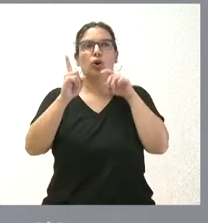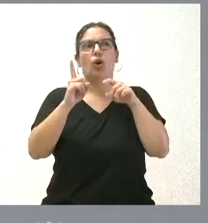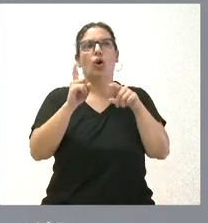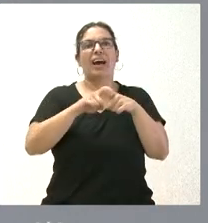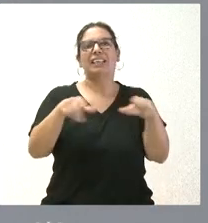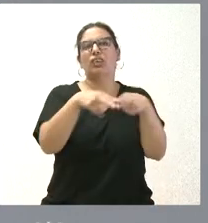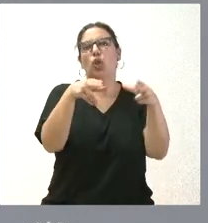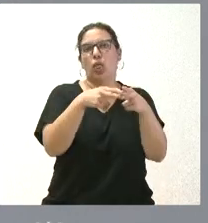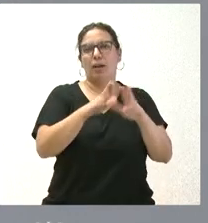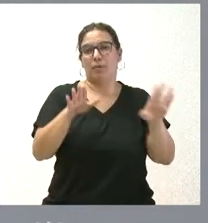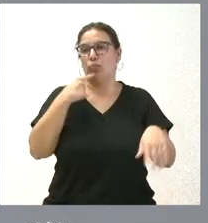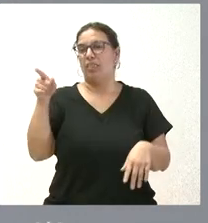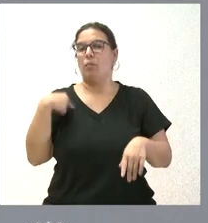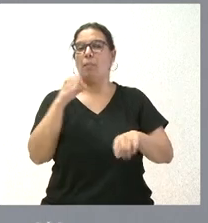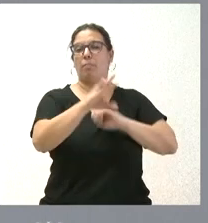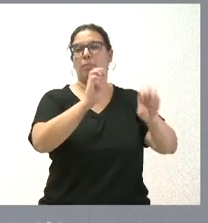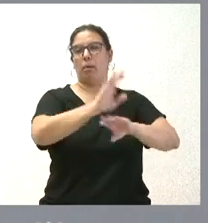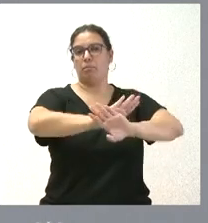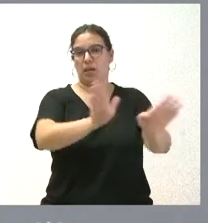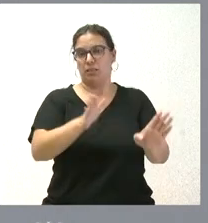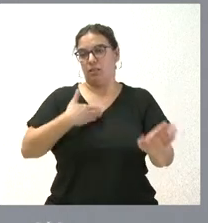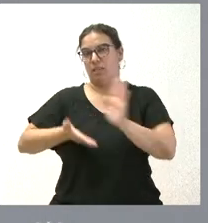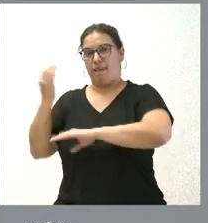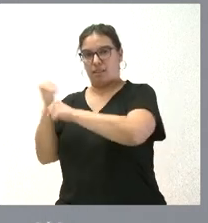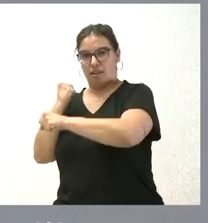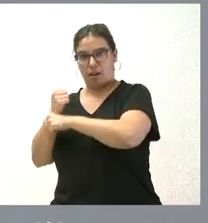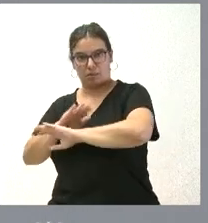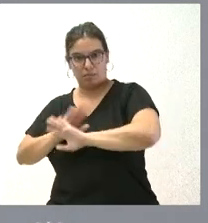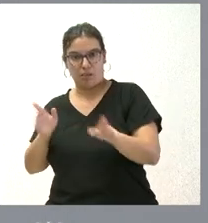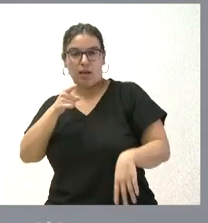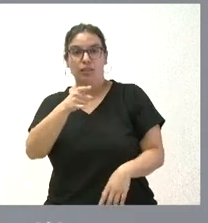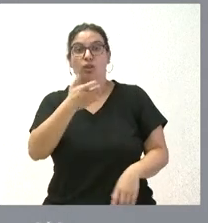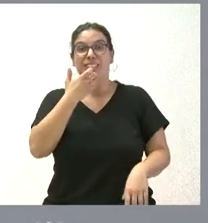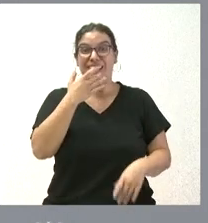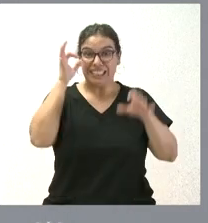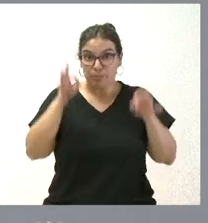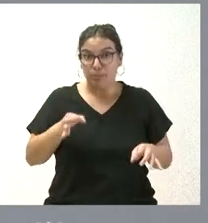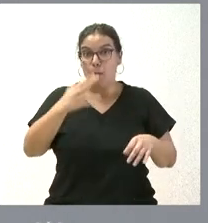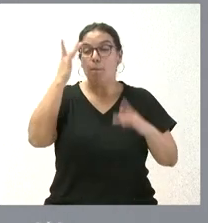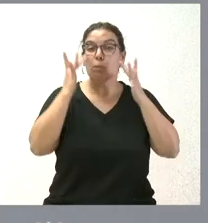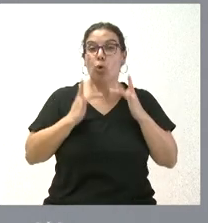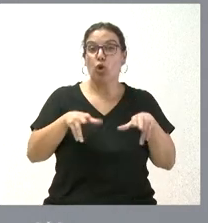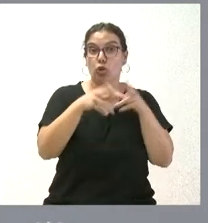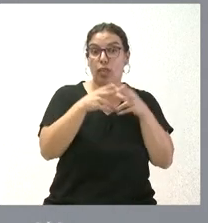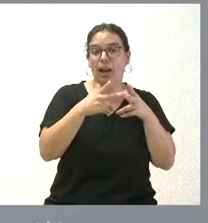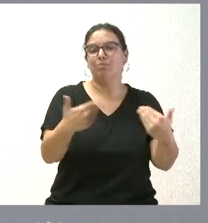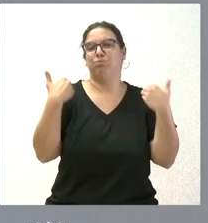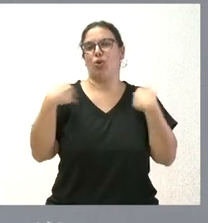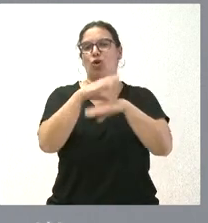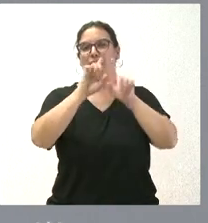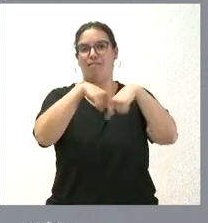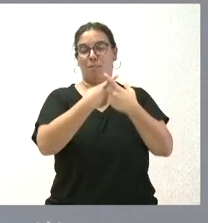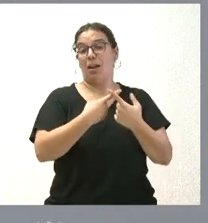que usted señalaba, pues, hubiera sido gestionado a través de la Consejería de Familia, pero cuando la atención